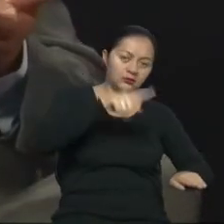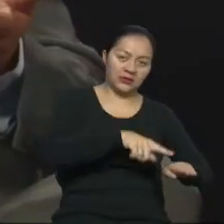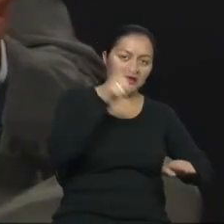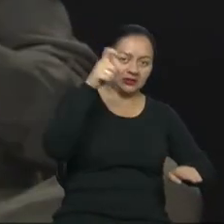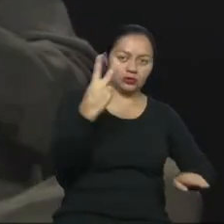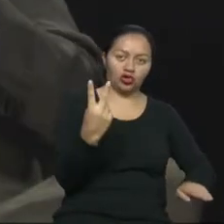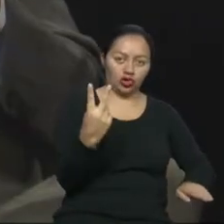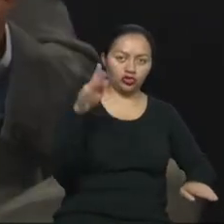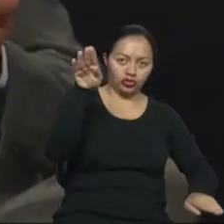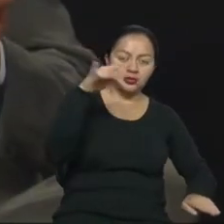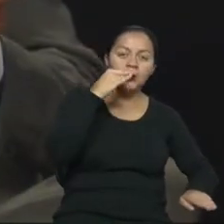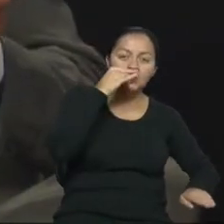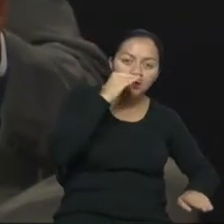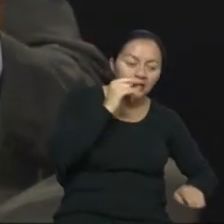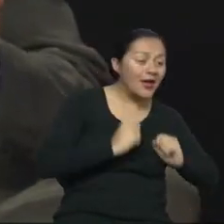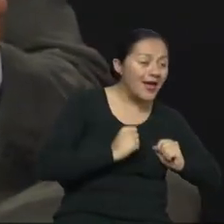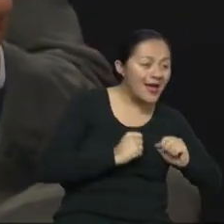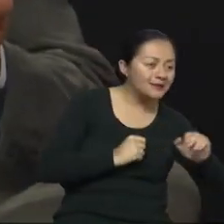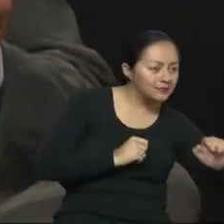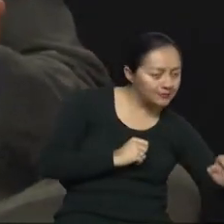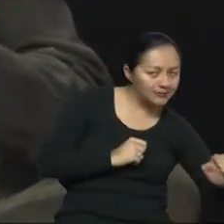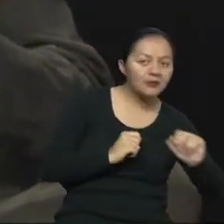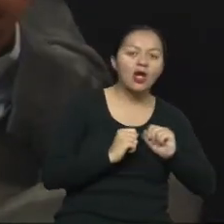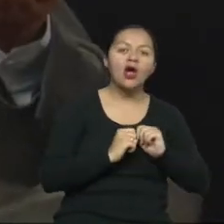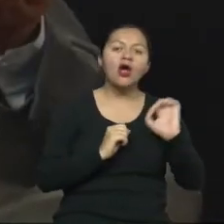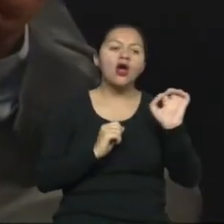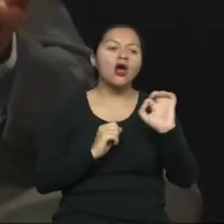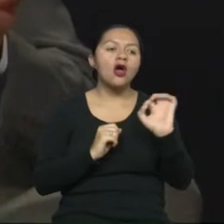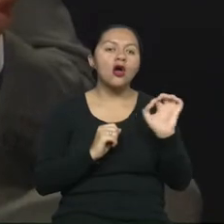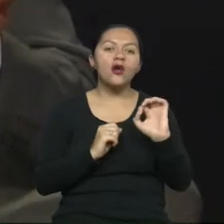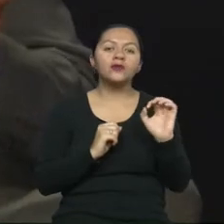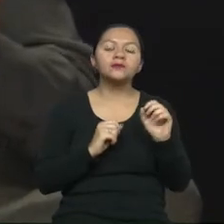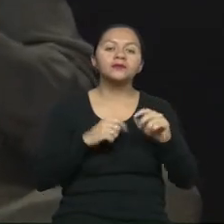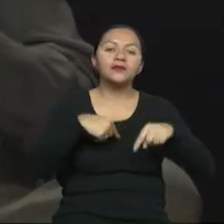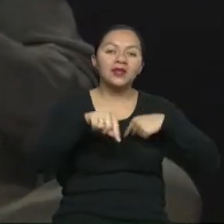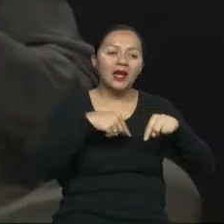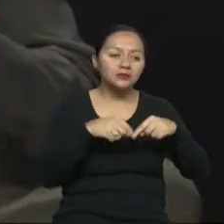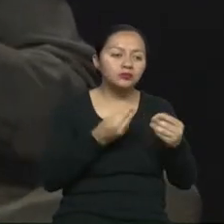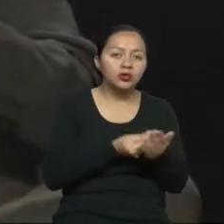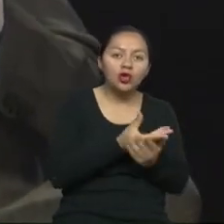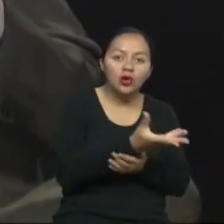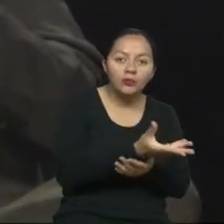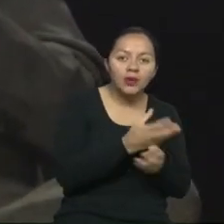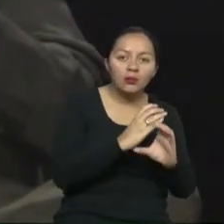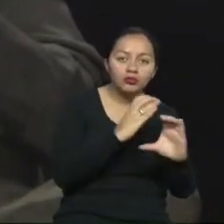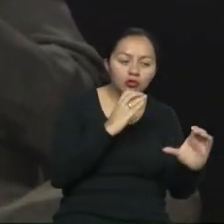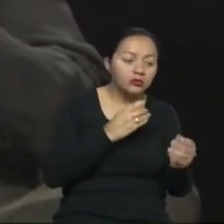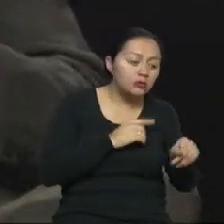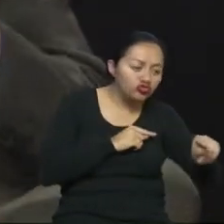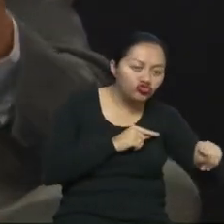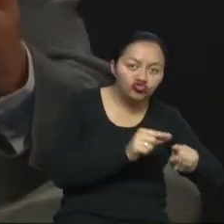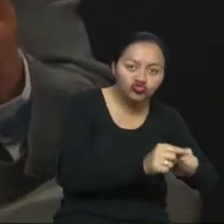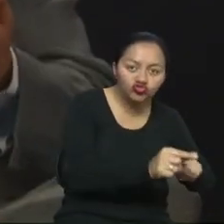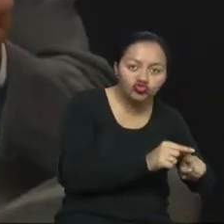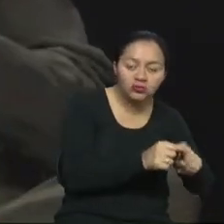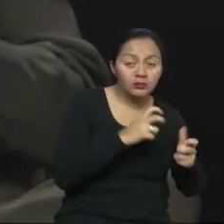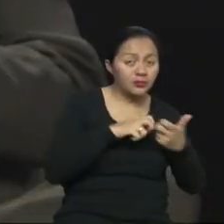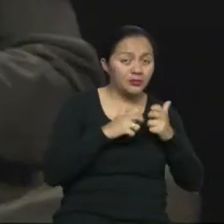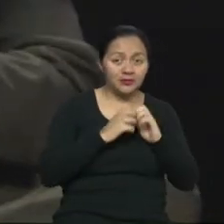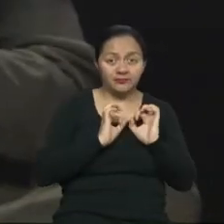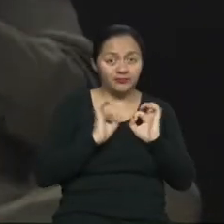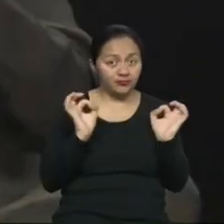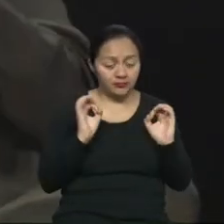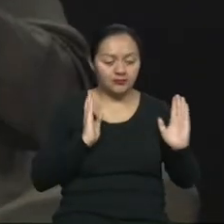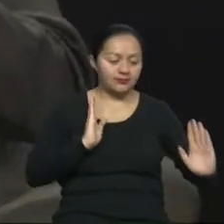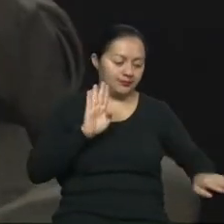automático, un counter, un tiquete de transporte, sin ningún problema. Para el resto de personas,